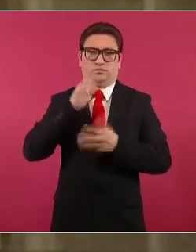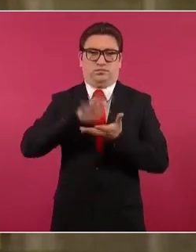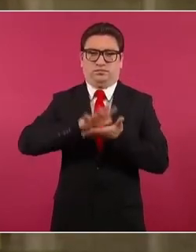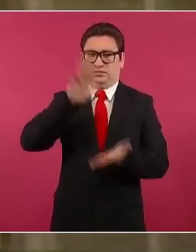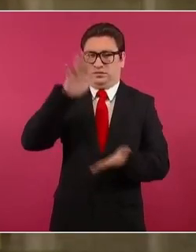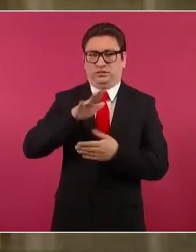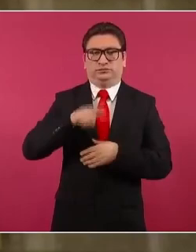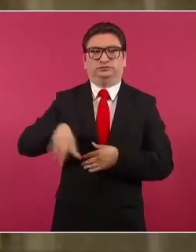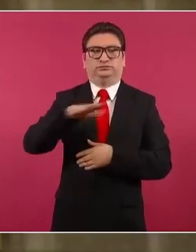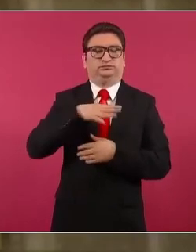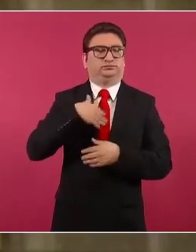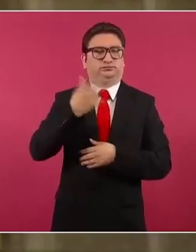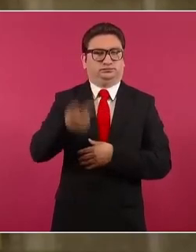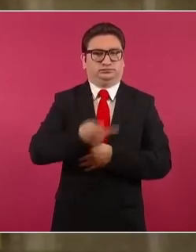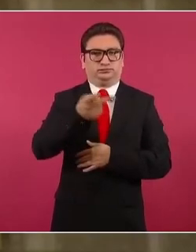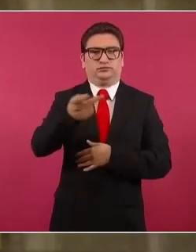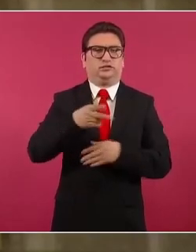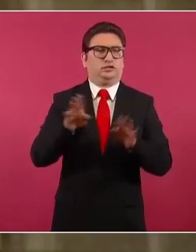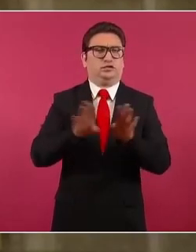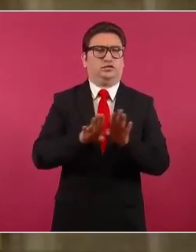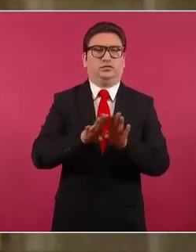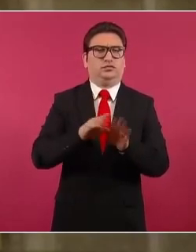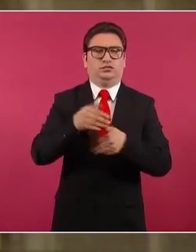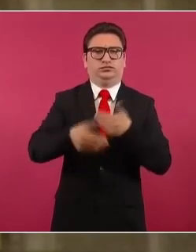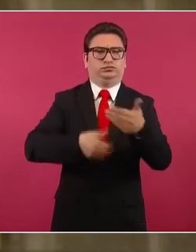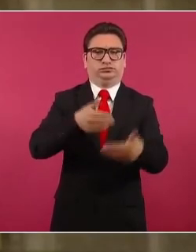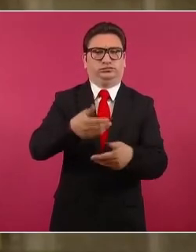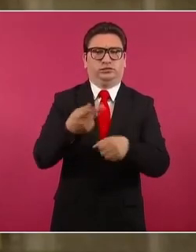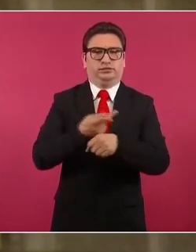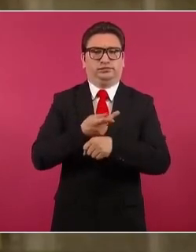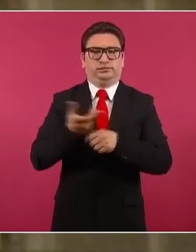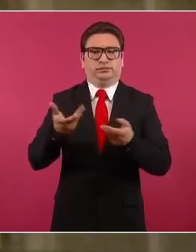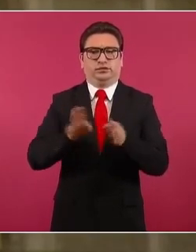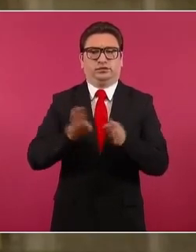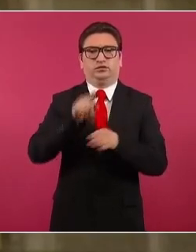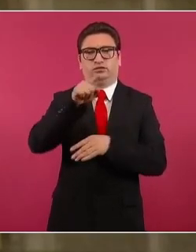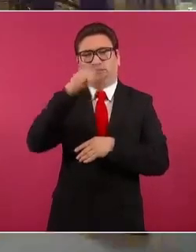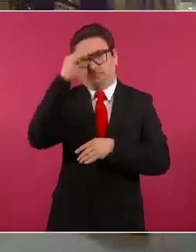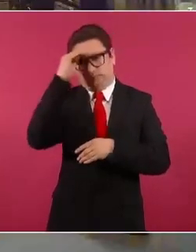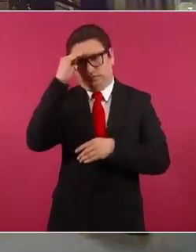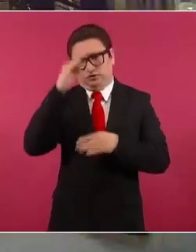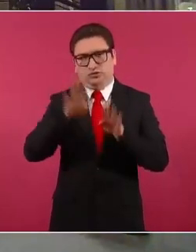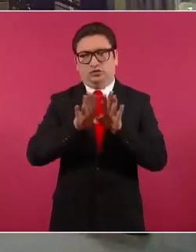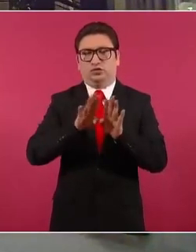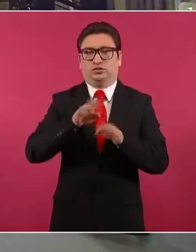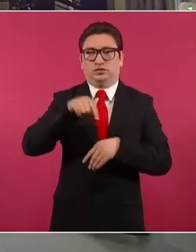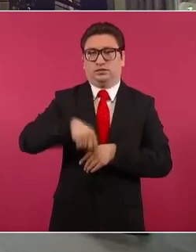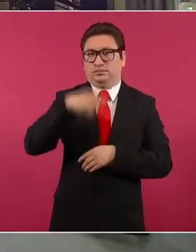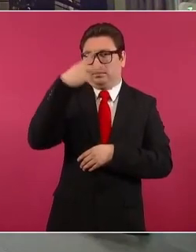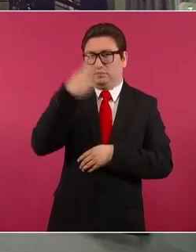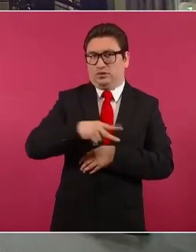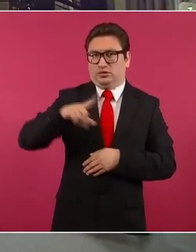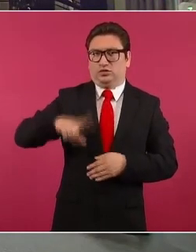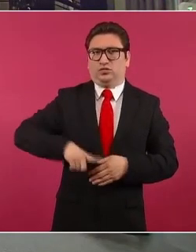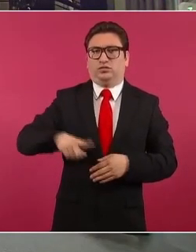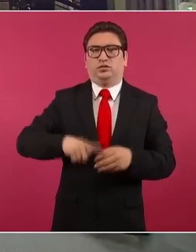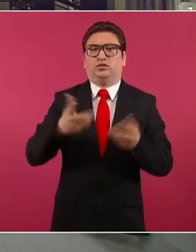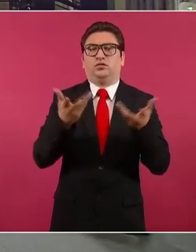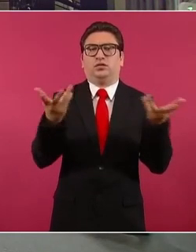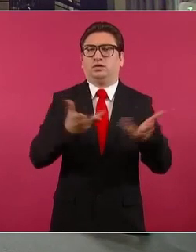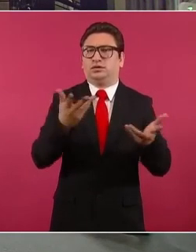Y pues yo le pregunto, presidente, ¿cómo va a hacer o qué está planeando hacer, cómo va a hacer el Estado mexicano, el gobierno para